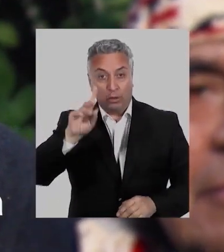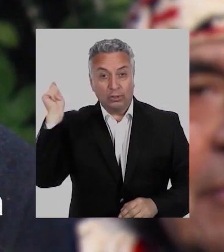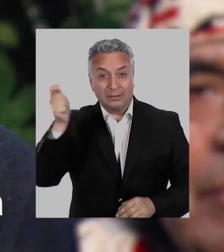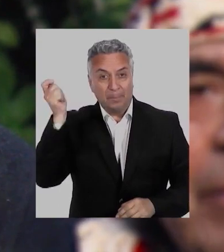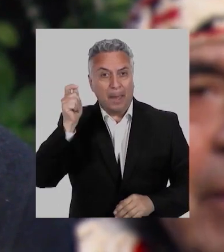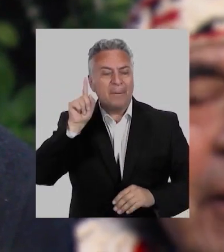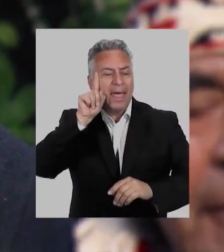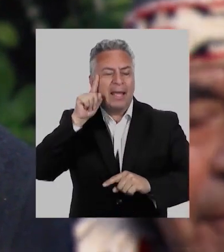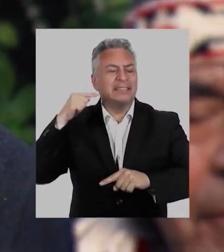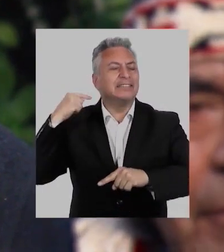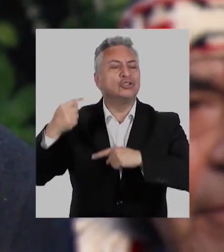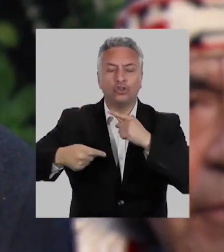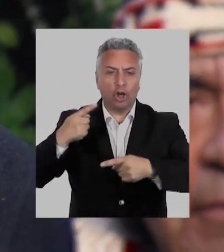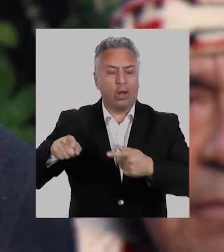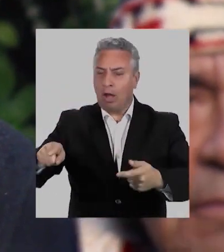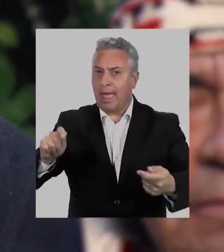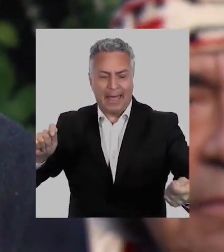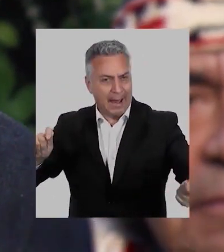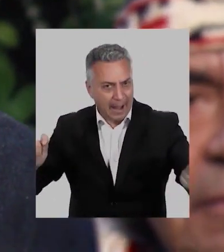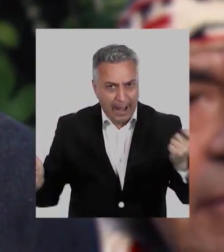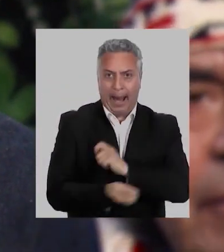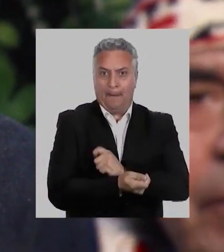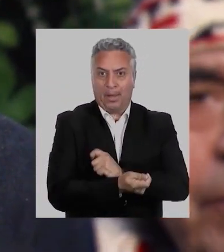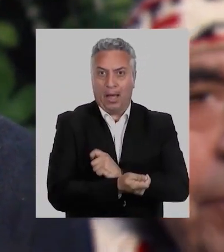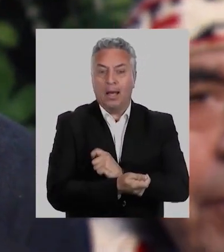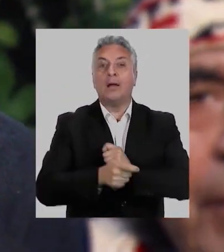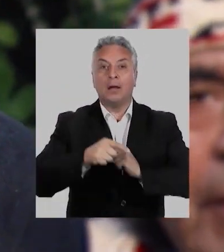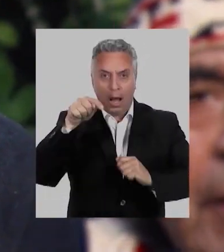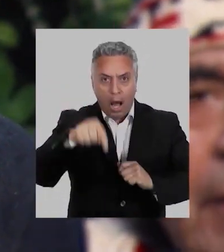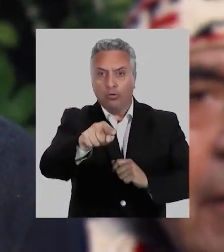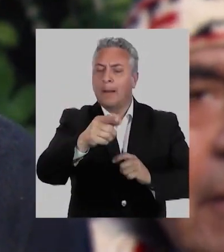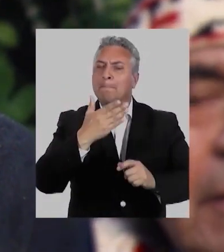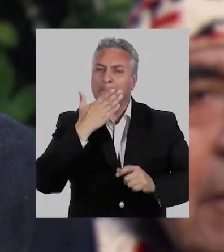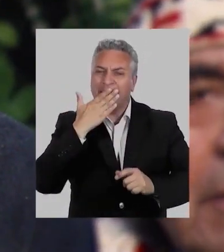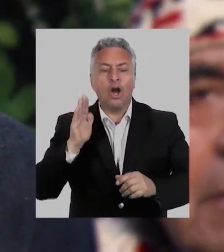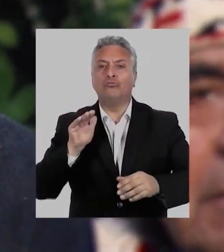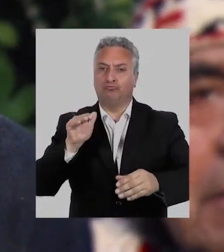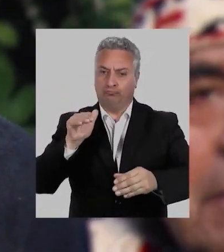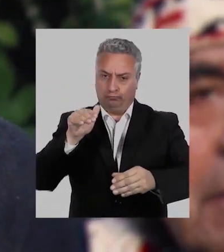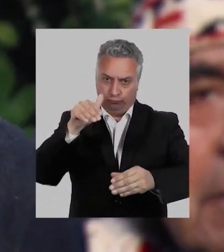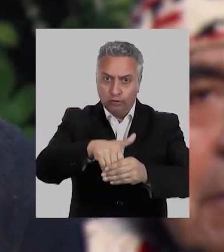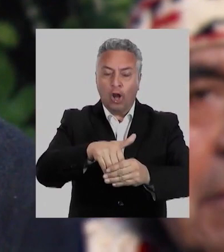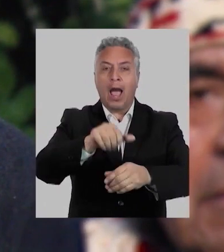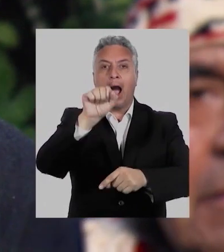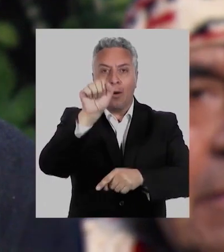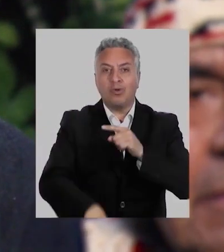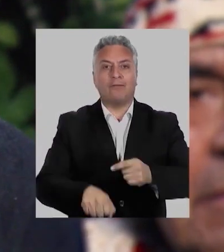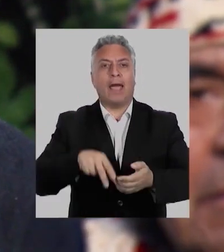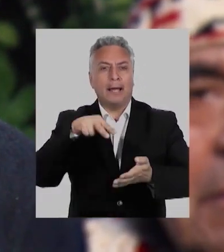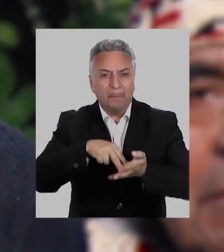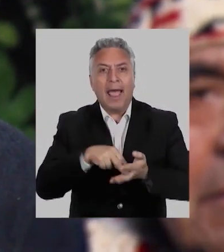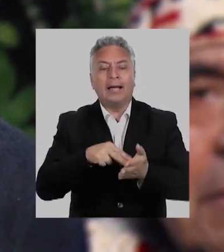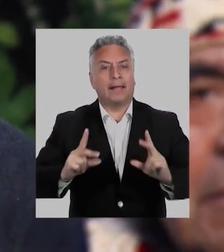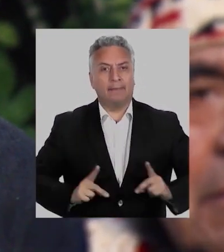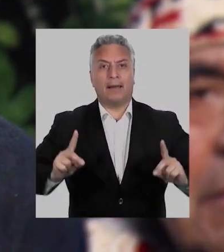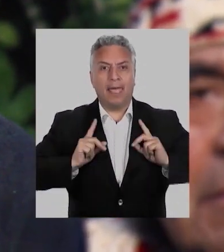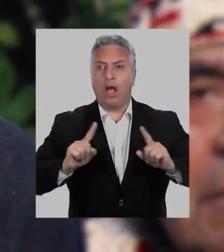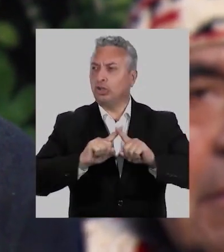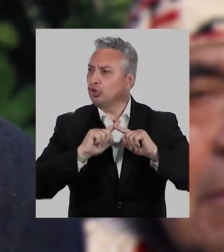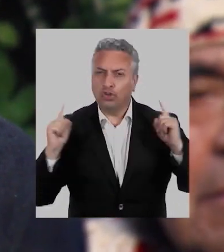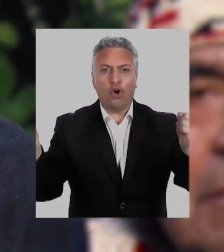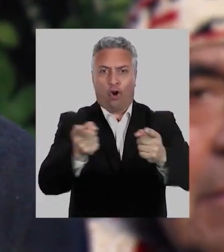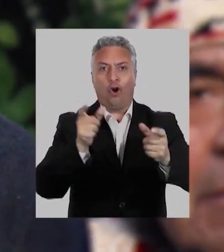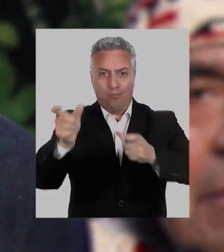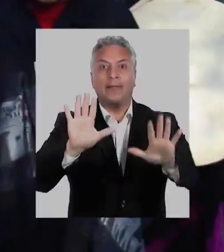la oportunidad histórica de cambiar esta situación. Y por eso los llamamos a votar por la opción apruebo, que es la opción por la esperanza y la dignidad